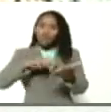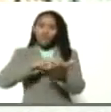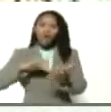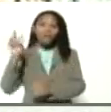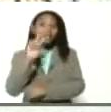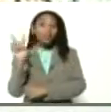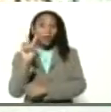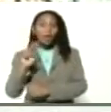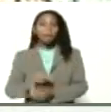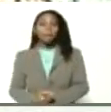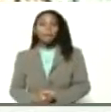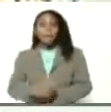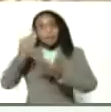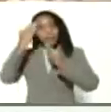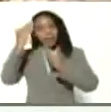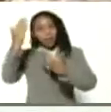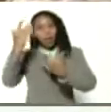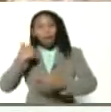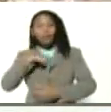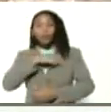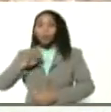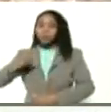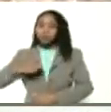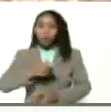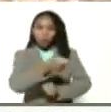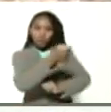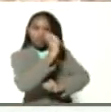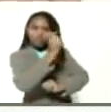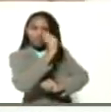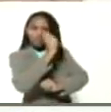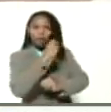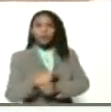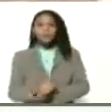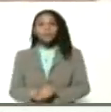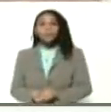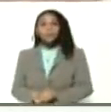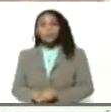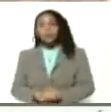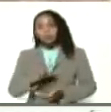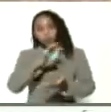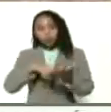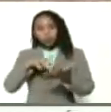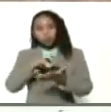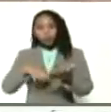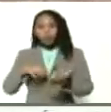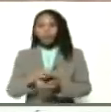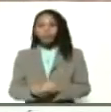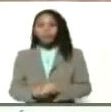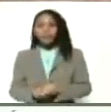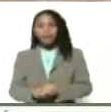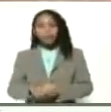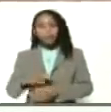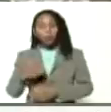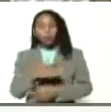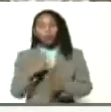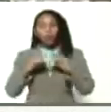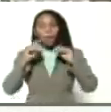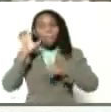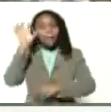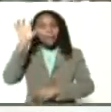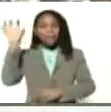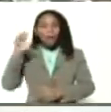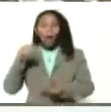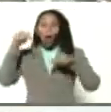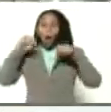también saludo a nuestros pescadores y pescadoras, acuicultores y acuicultoras de todo el país. Presidente,